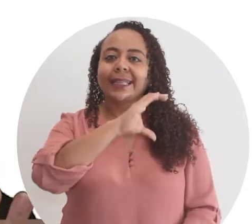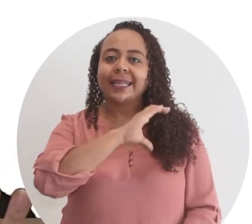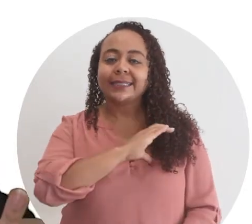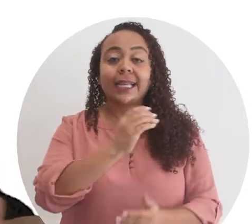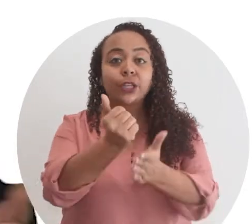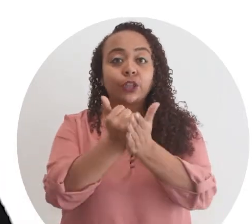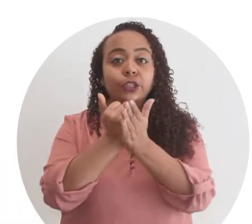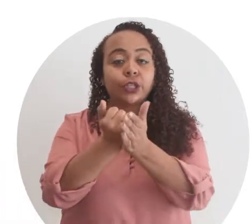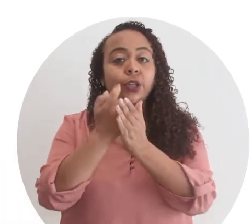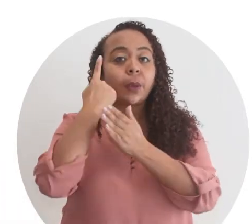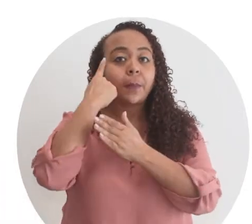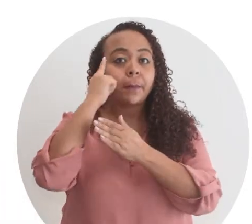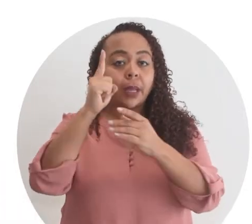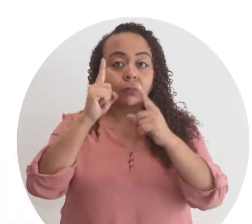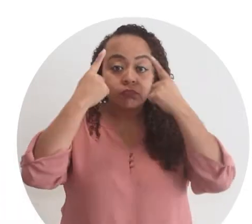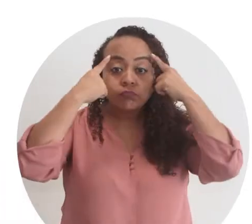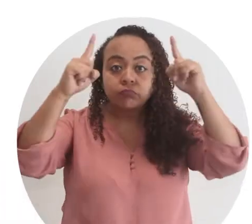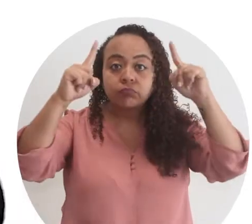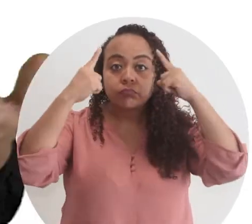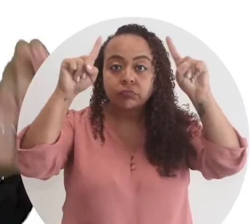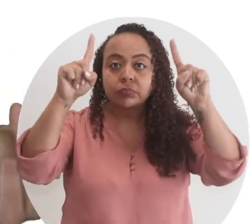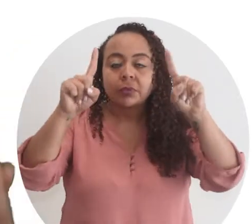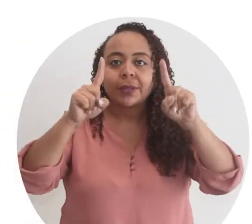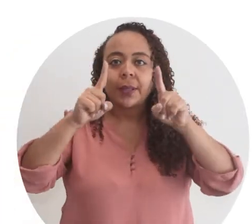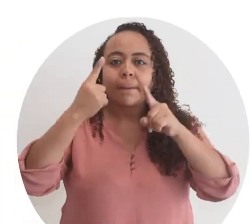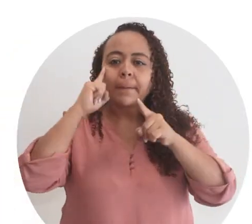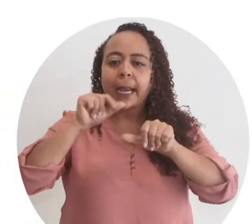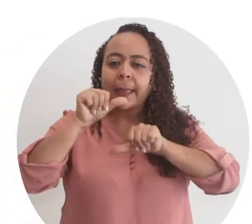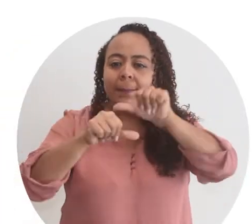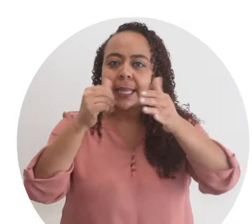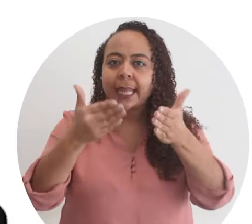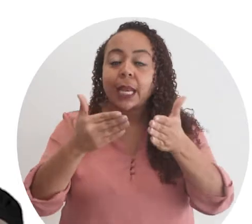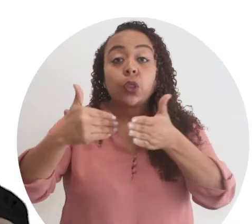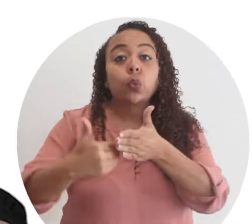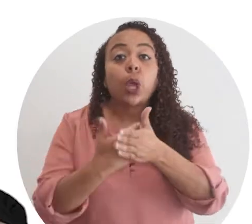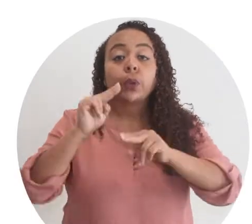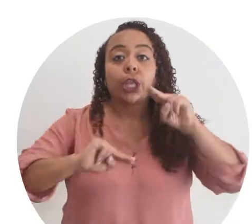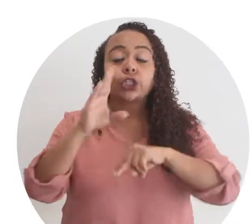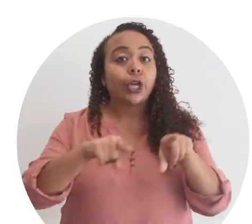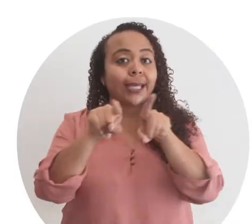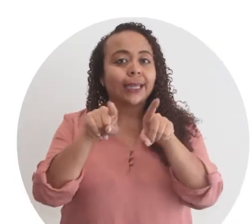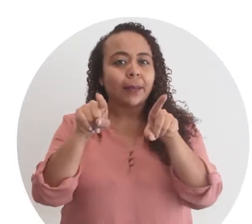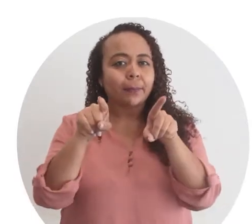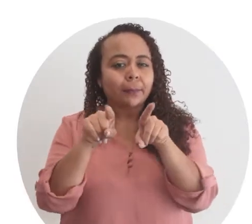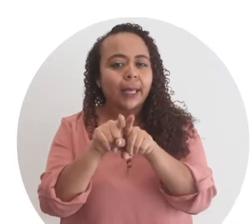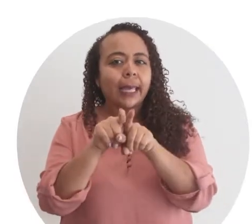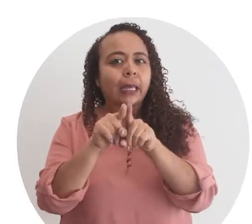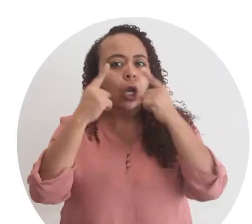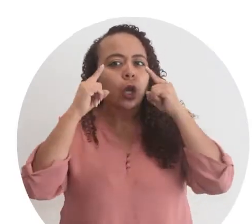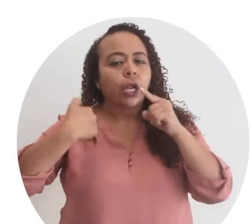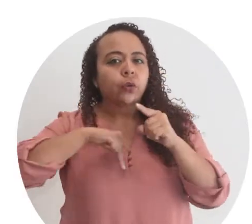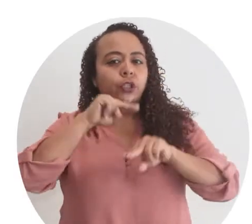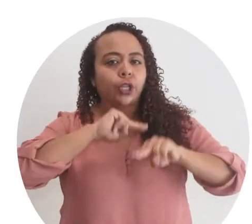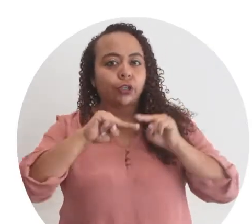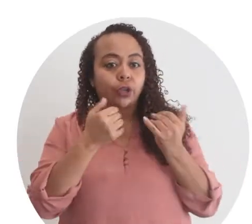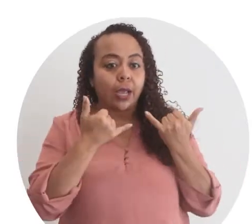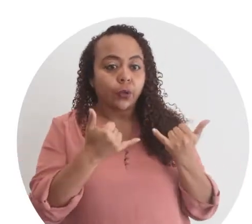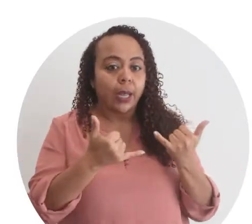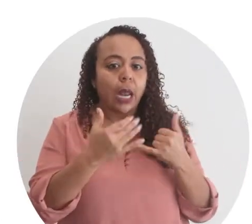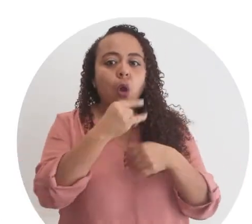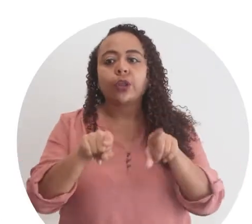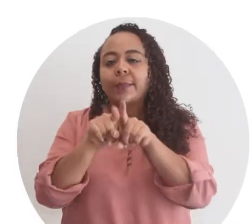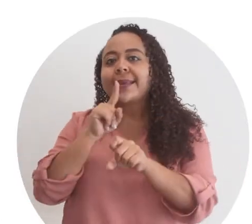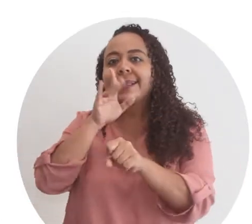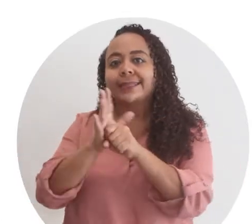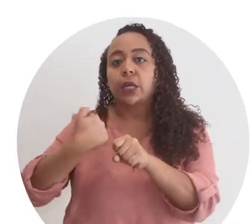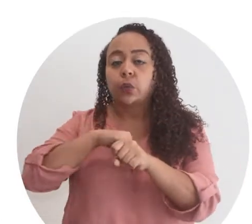características que nos ayudarán a alcanzar el éxito en el camino de emprender un nuevo negocio o bien garantizar que nuestro negocio actual sea